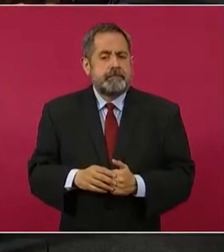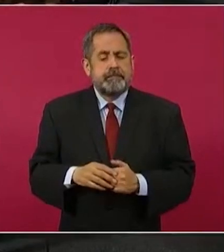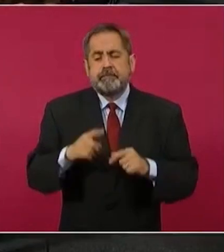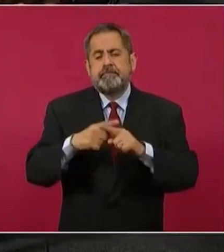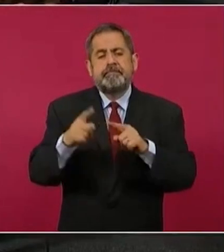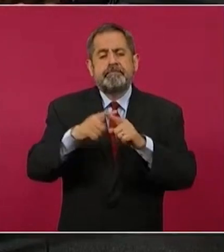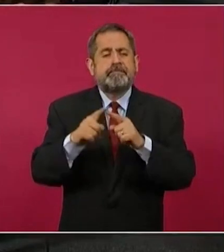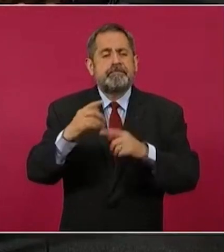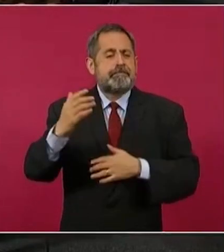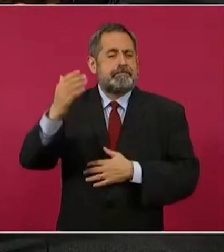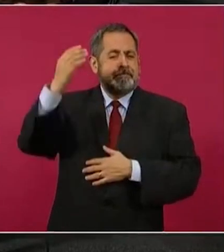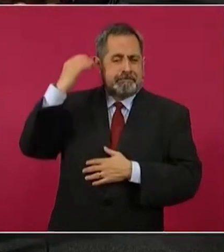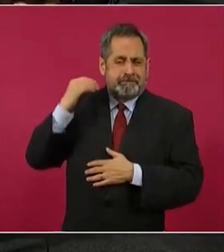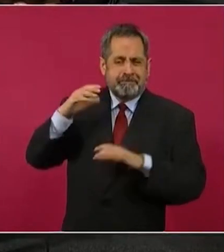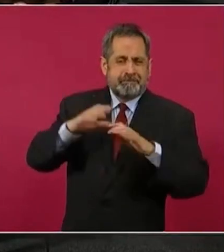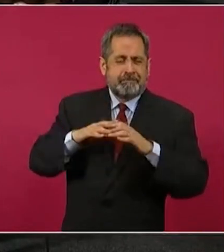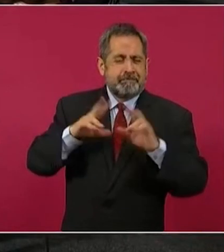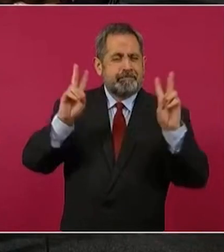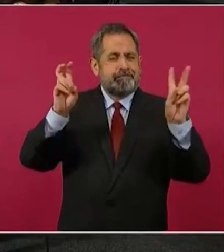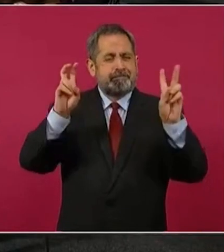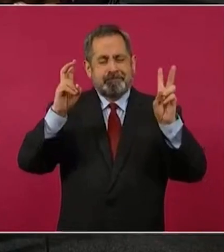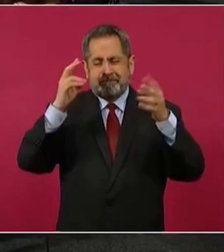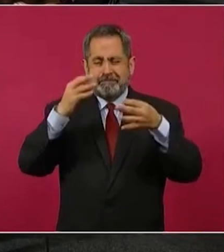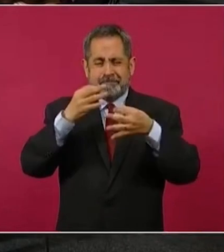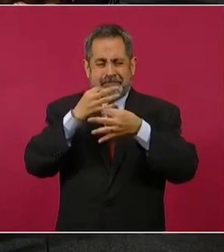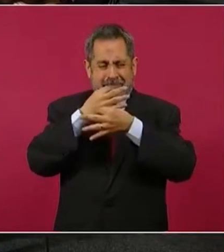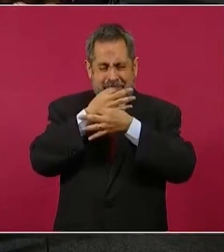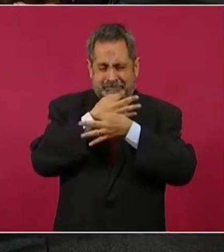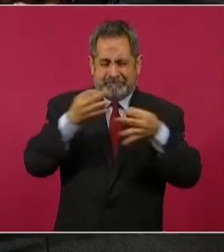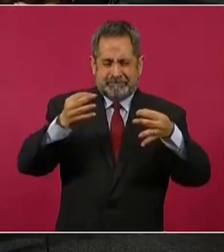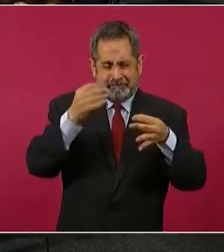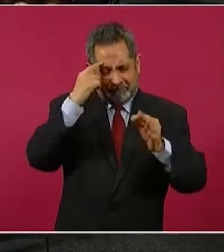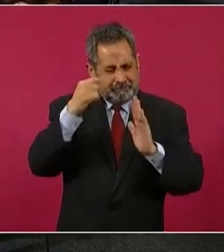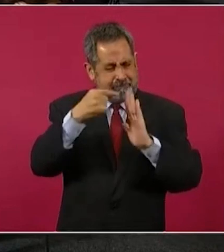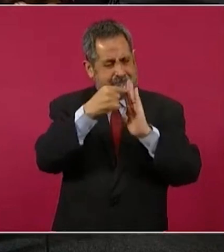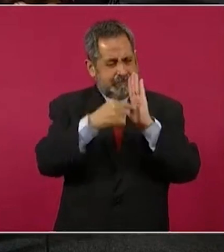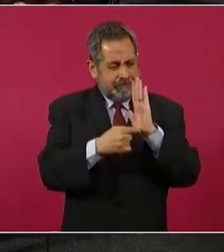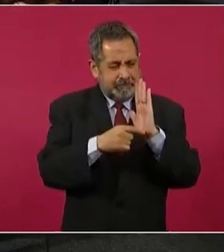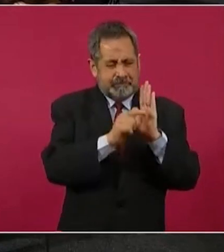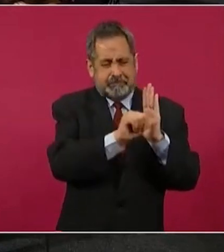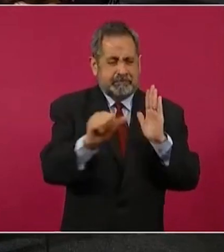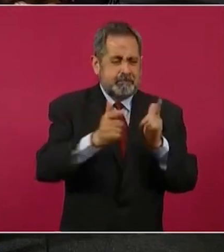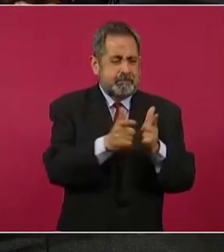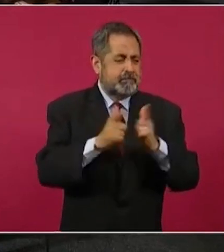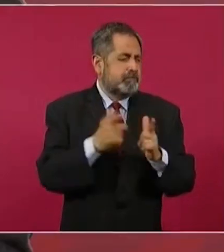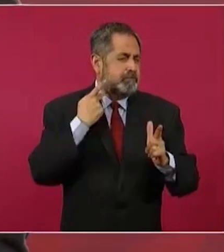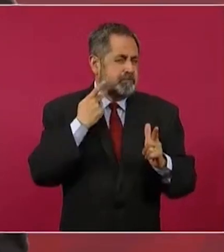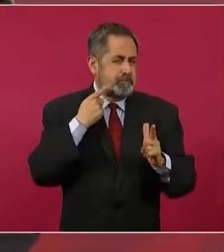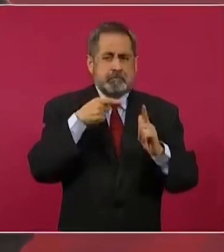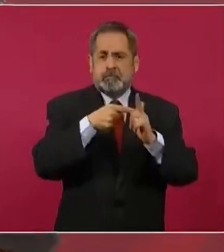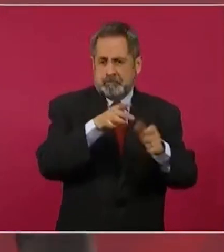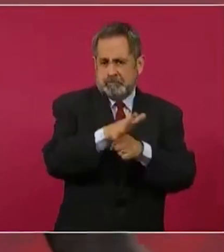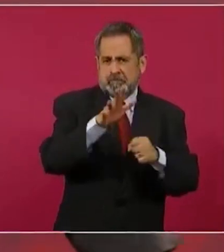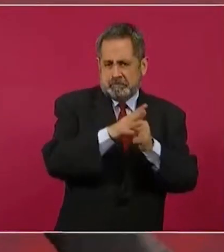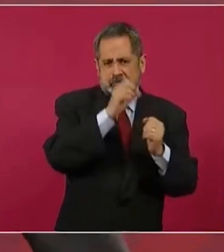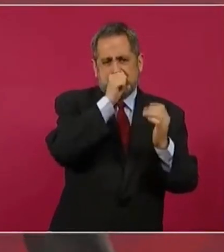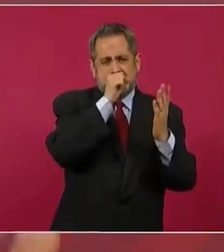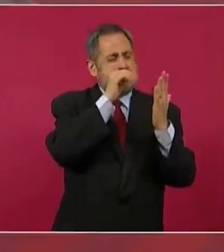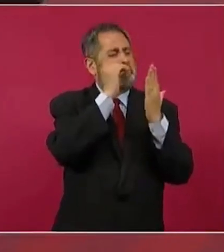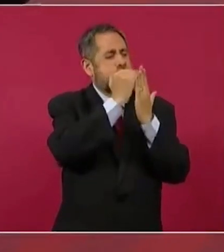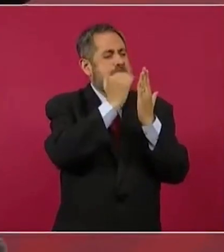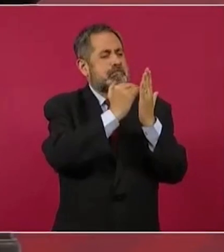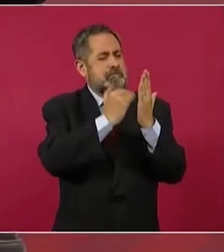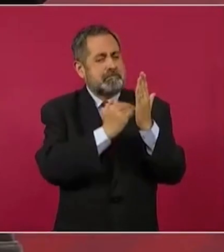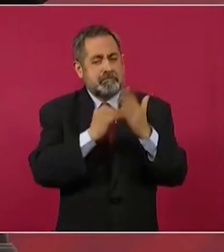programas de acción de la declaración de principios de los partidos, ahí van a encontrar todos, y en las campañas